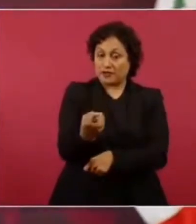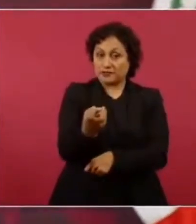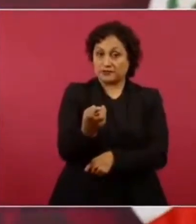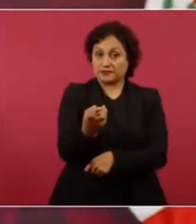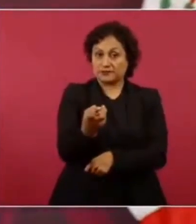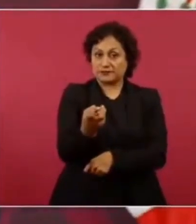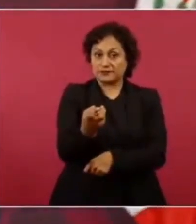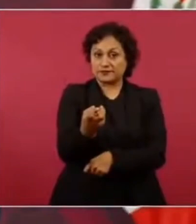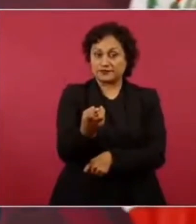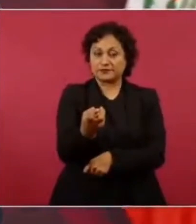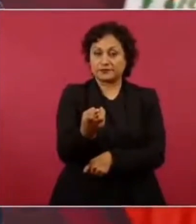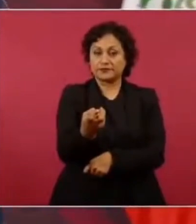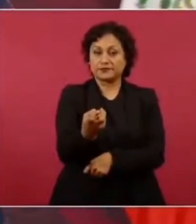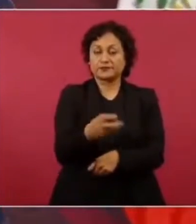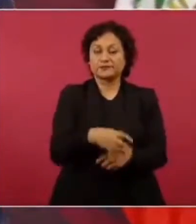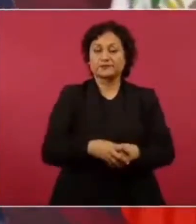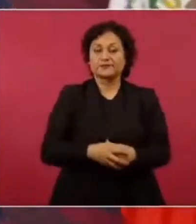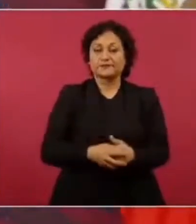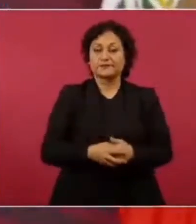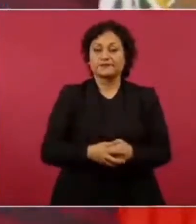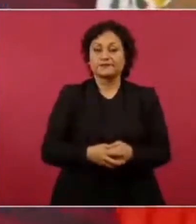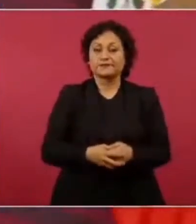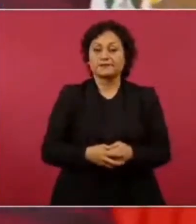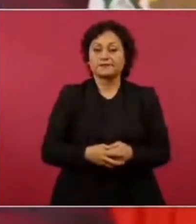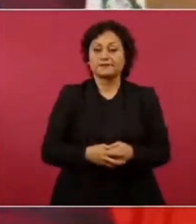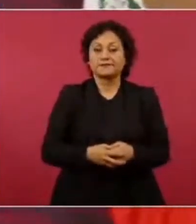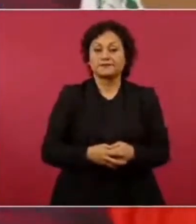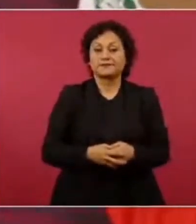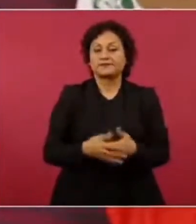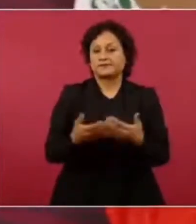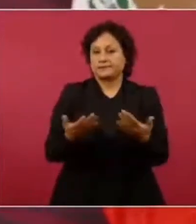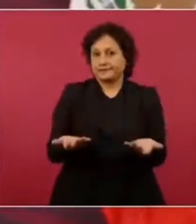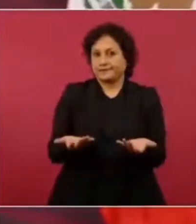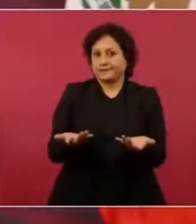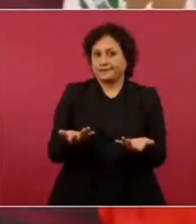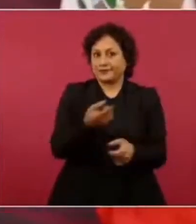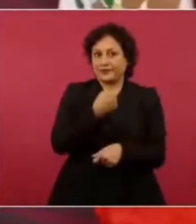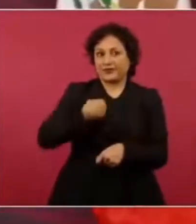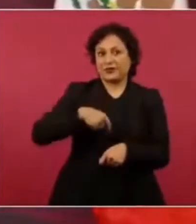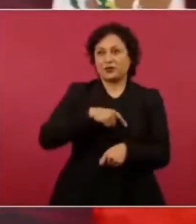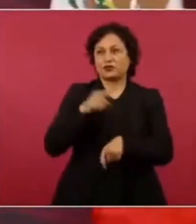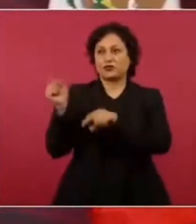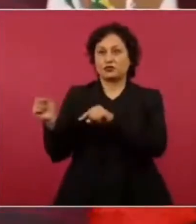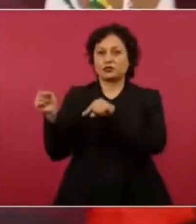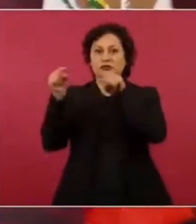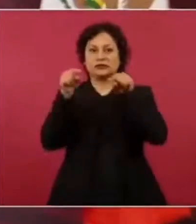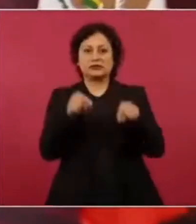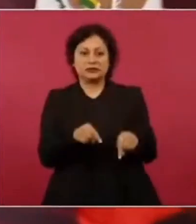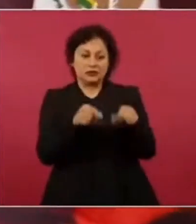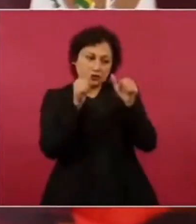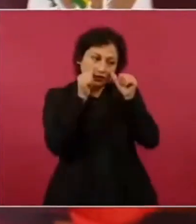este la estamos tapando